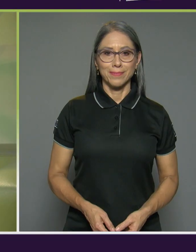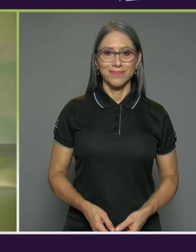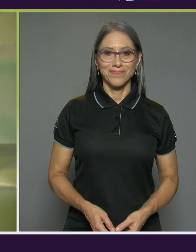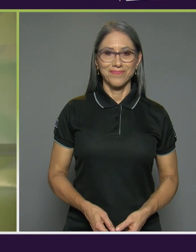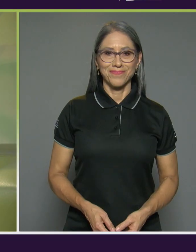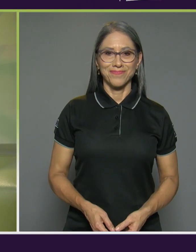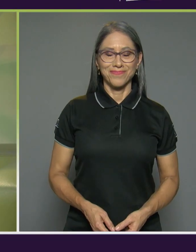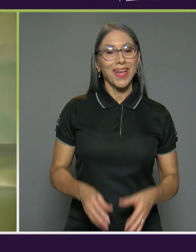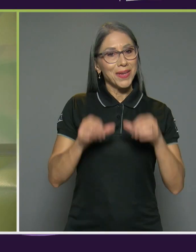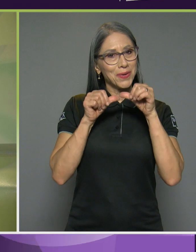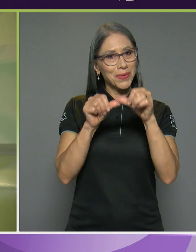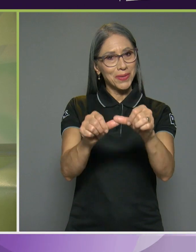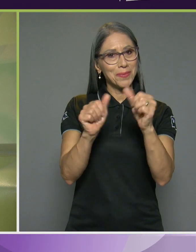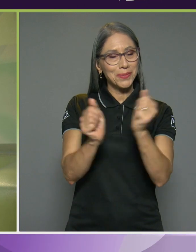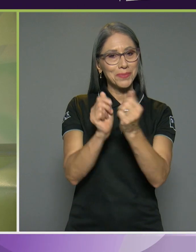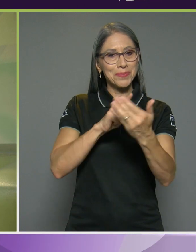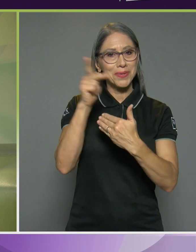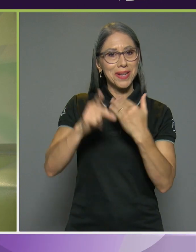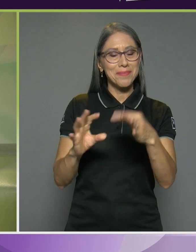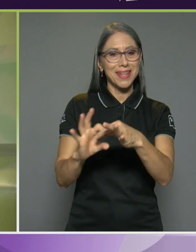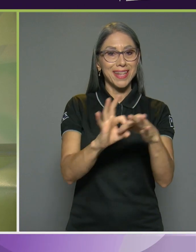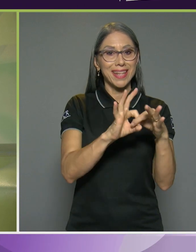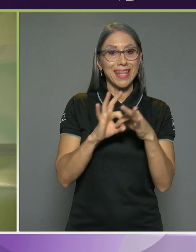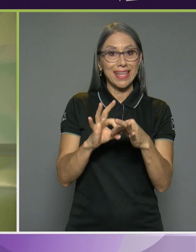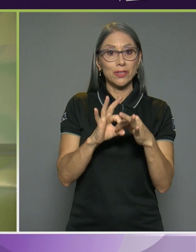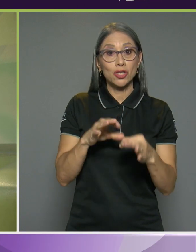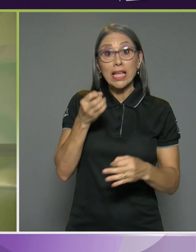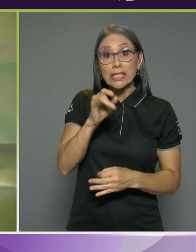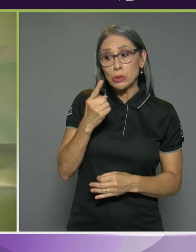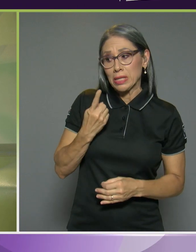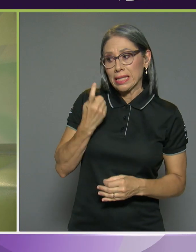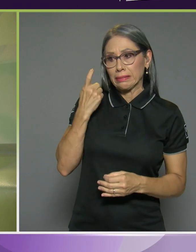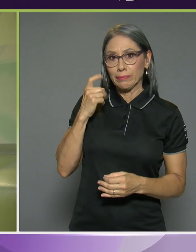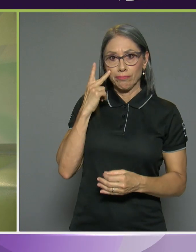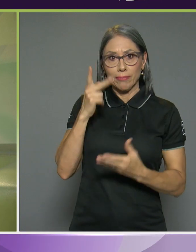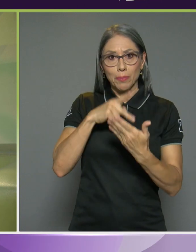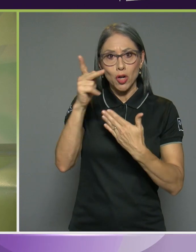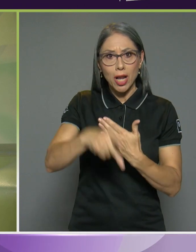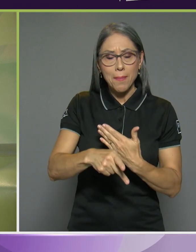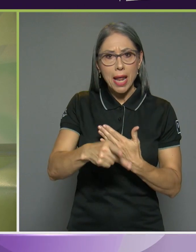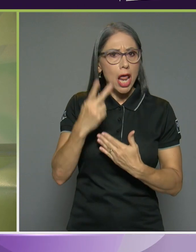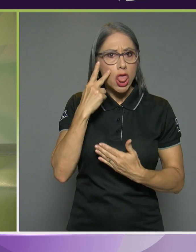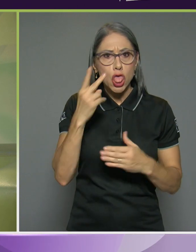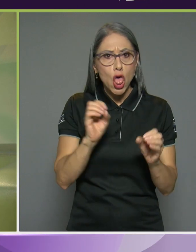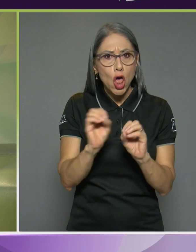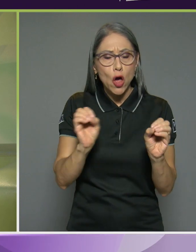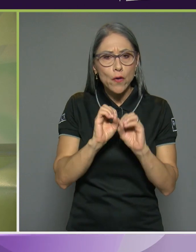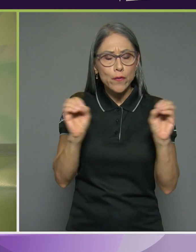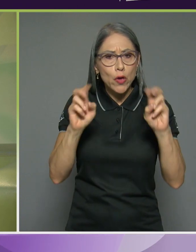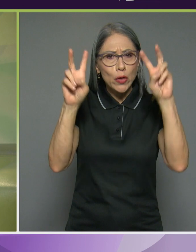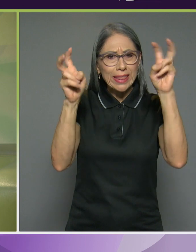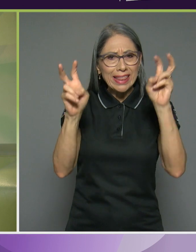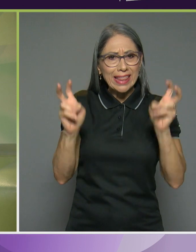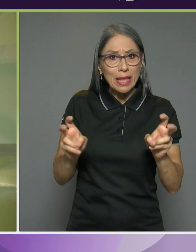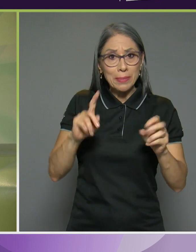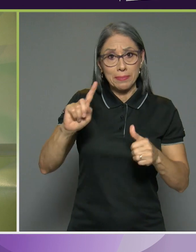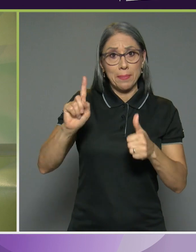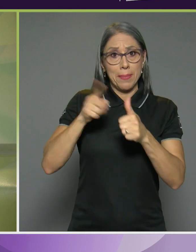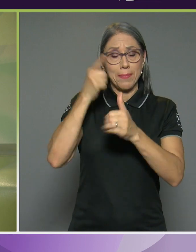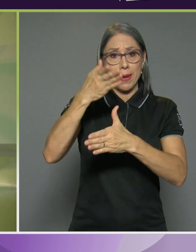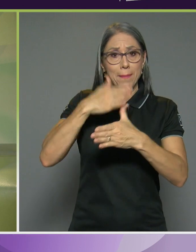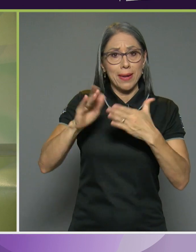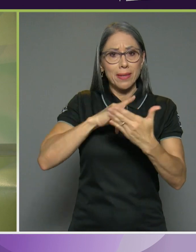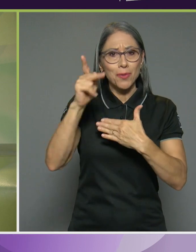estamos de vuelta en nexo si se acaba de unir a la transmisión y se perdió los contenidos que compartimos con usted en el primer bloque del programa